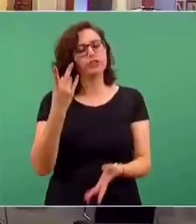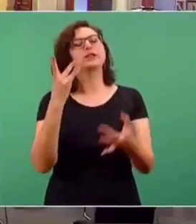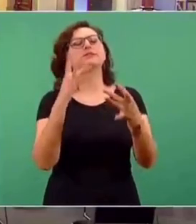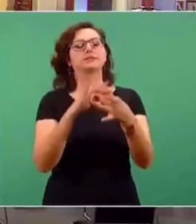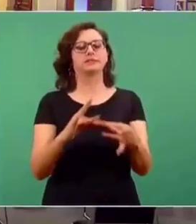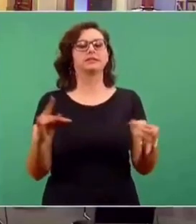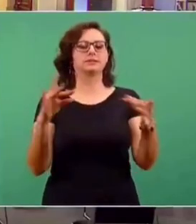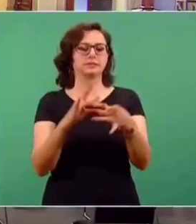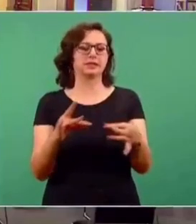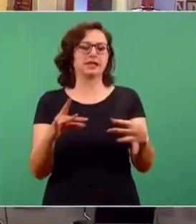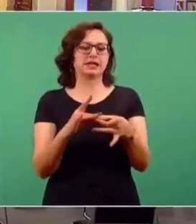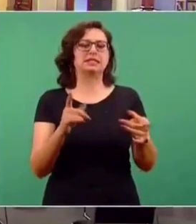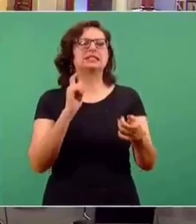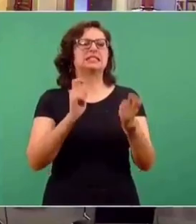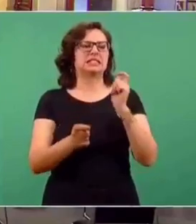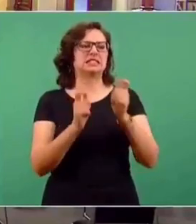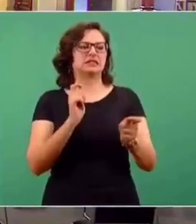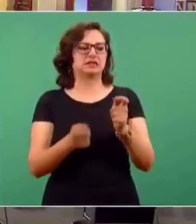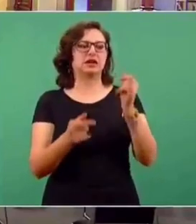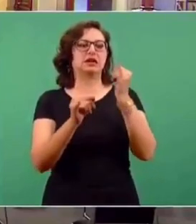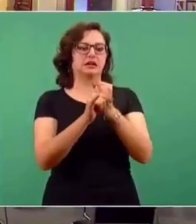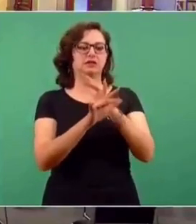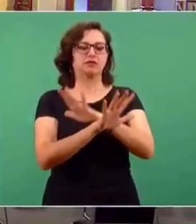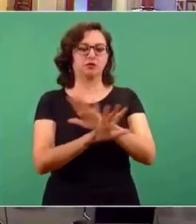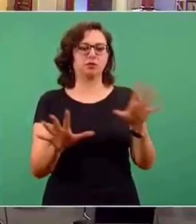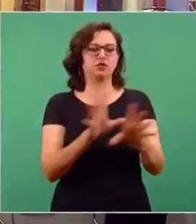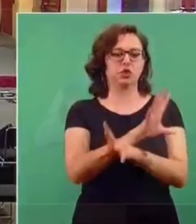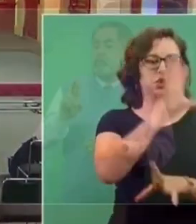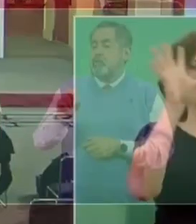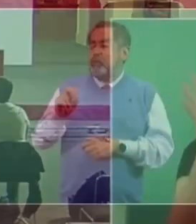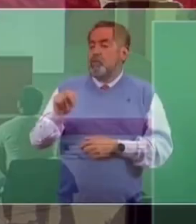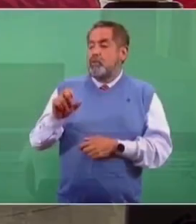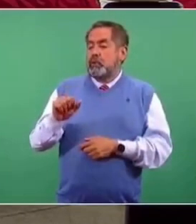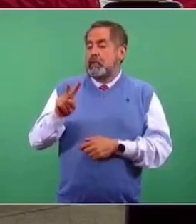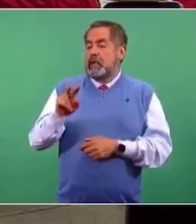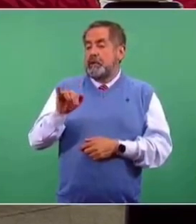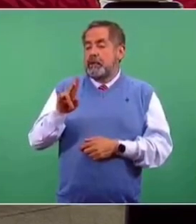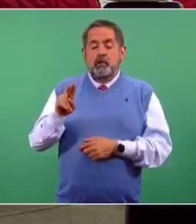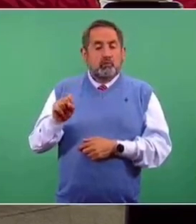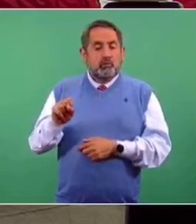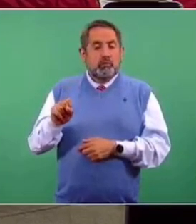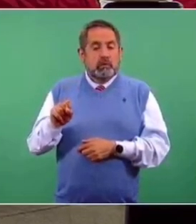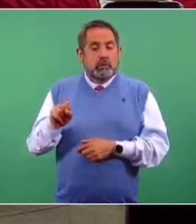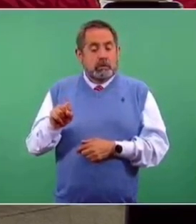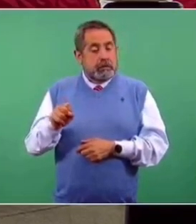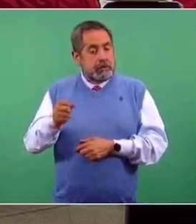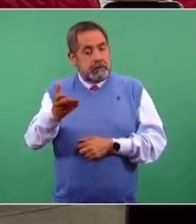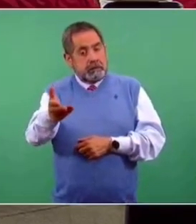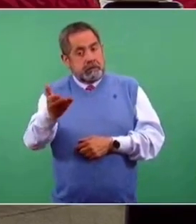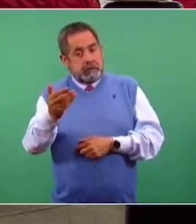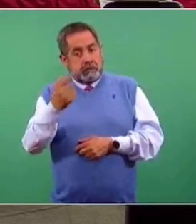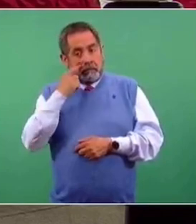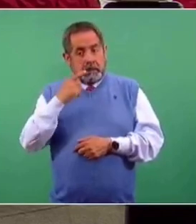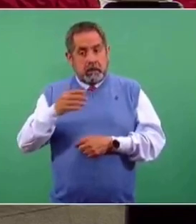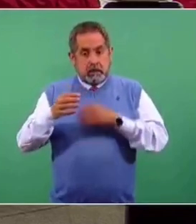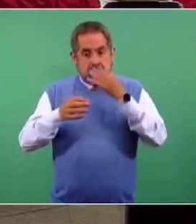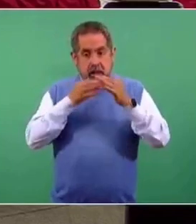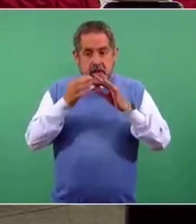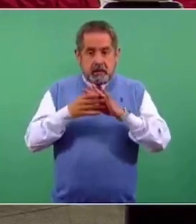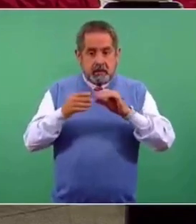cómo debe interpretarse técnicamente este ejercicio. Por cierto, invitamos a los medios